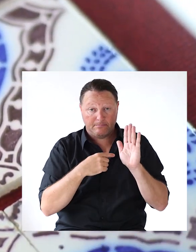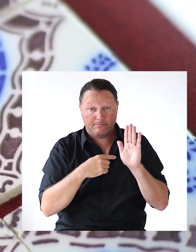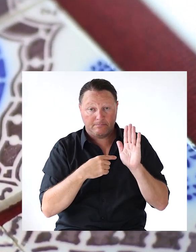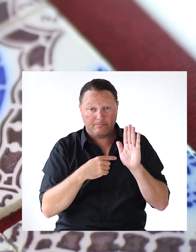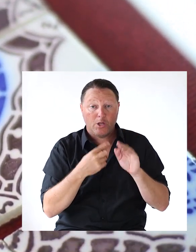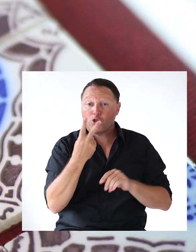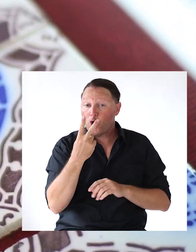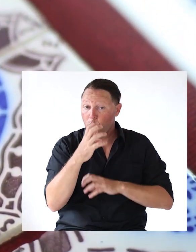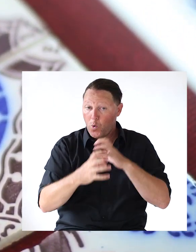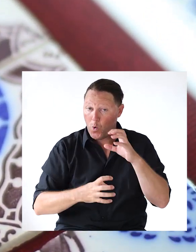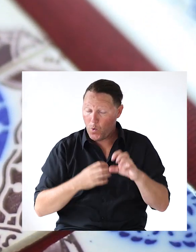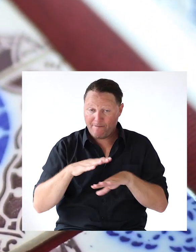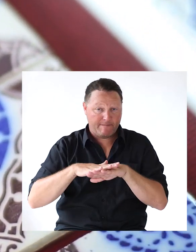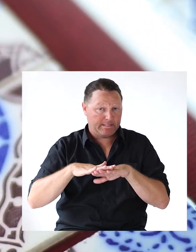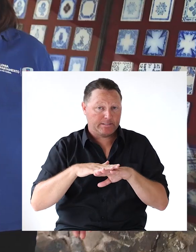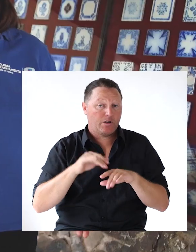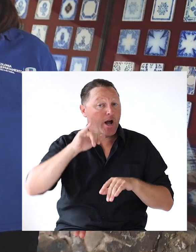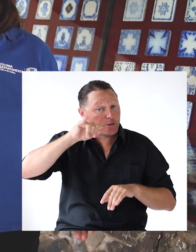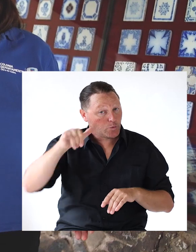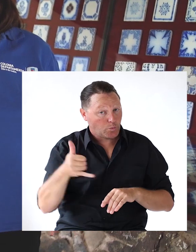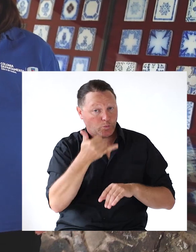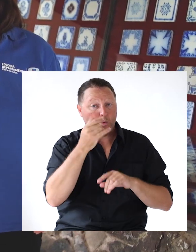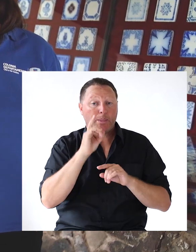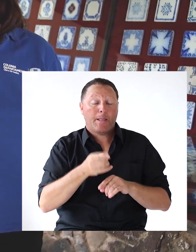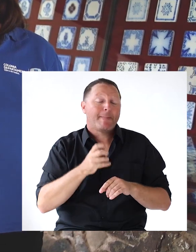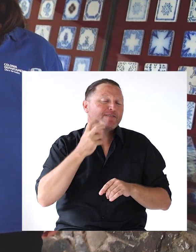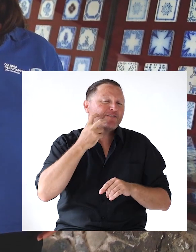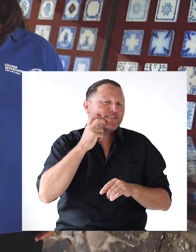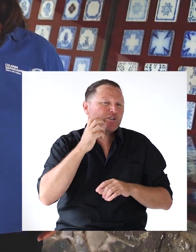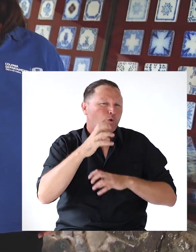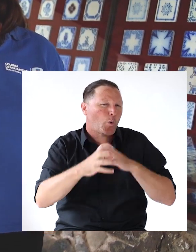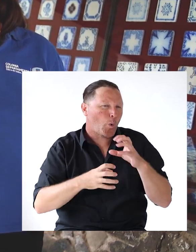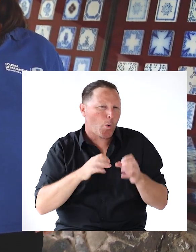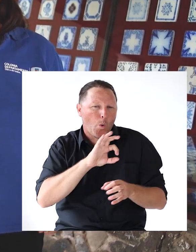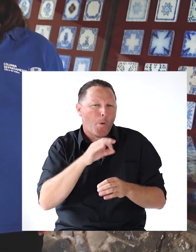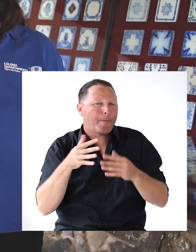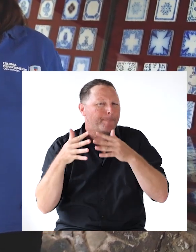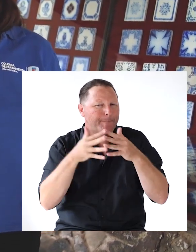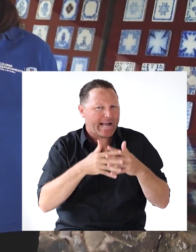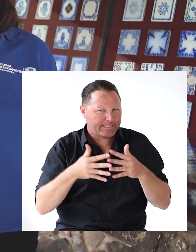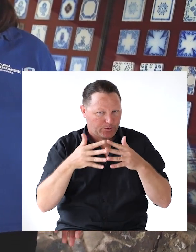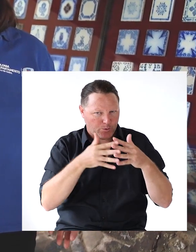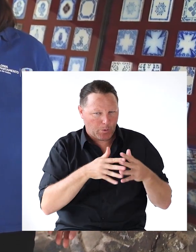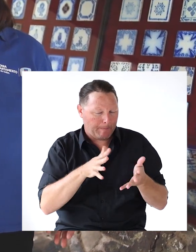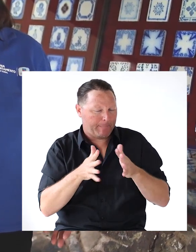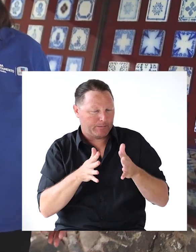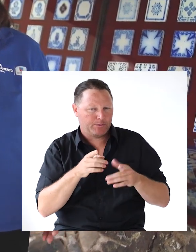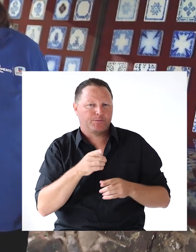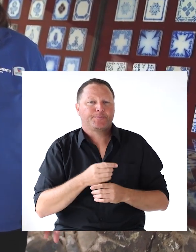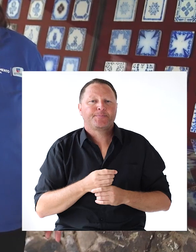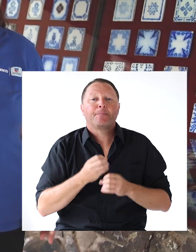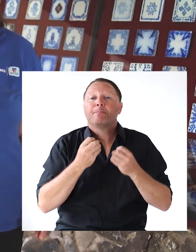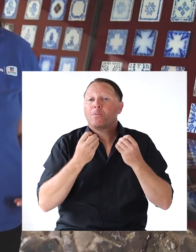Dos colores Básicamente El azul Y el vinoso O el amarronado Vamos a decir